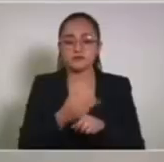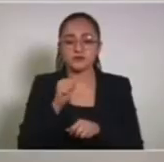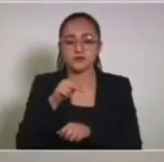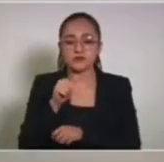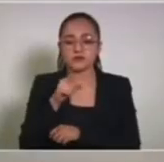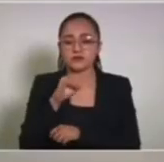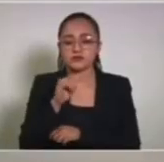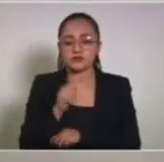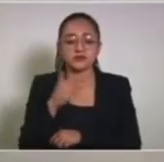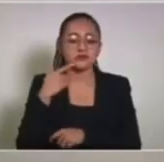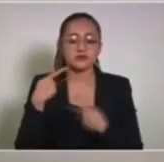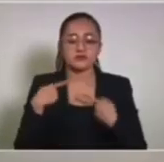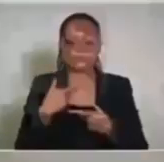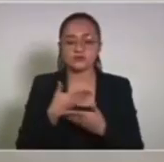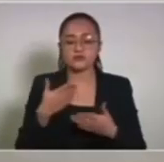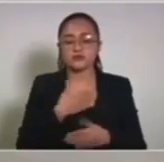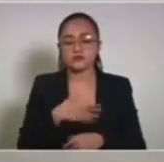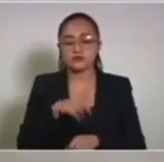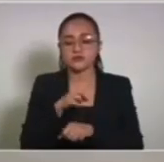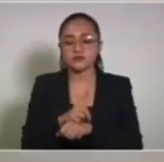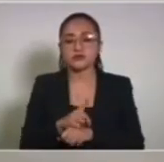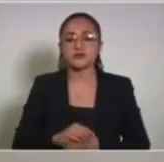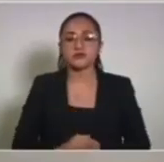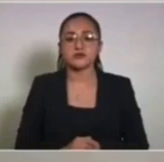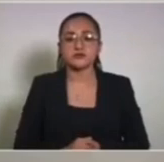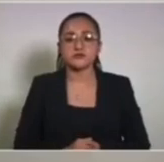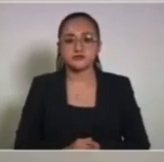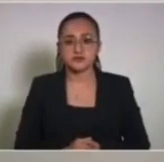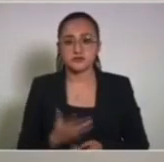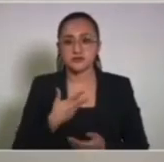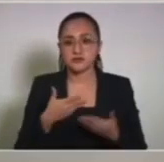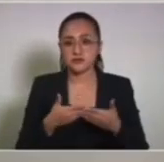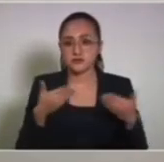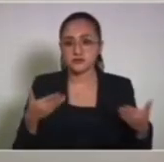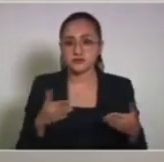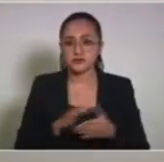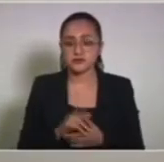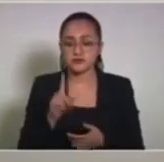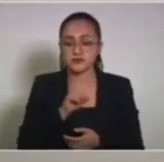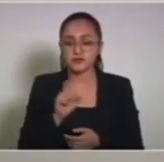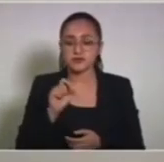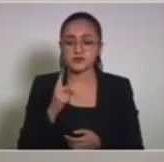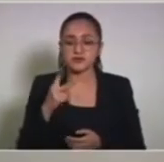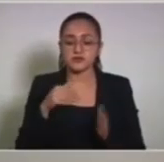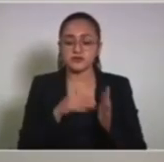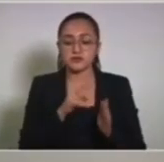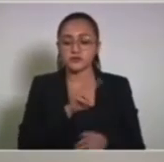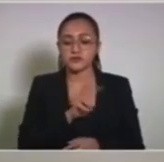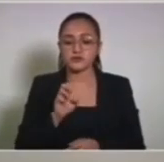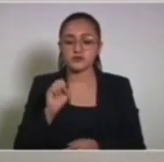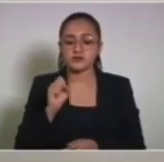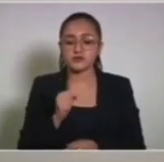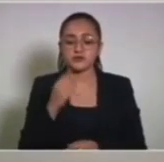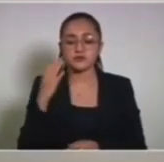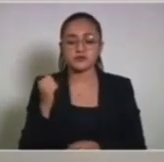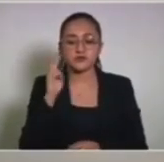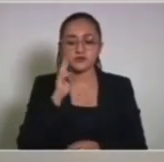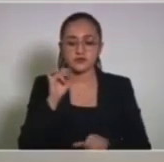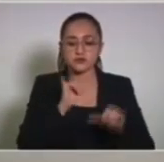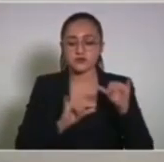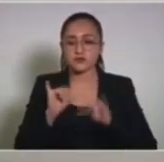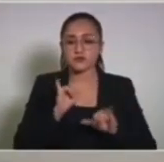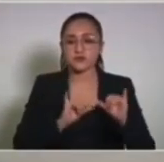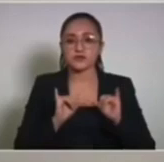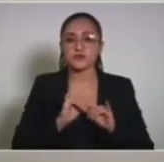Amable auditorio y medios de comunicación. Buen día. Tenemos hasta el momento 122 mil 269 muestras